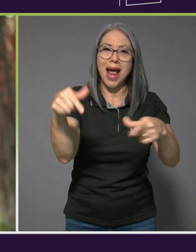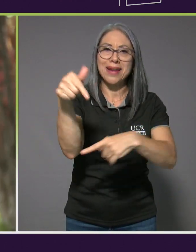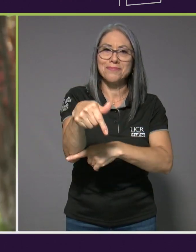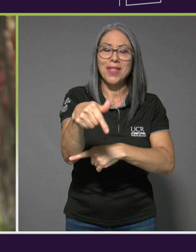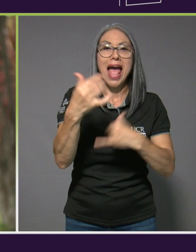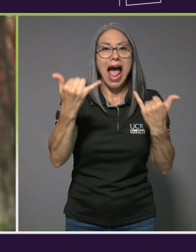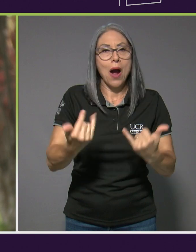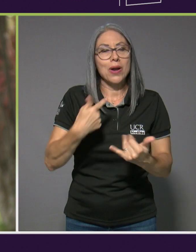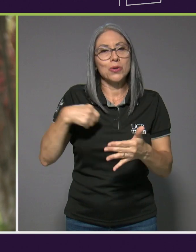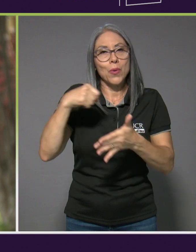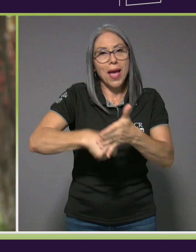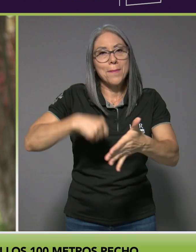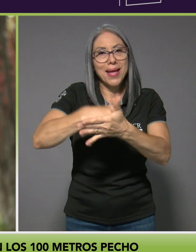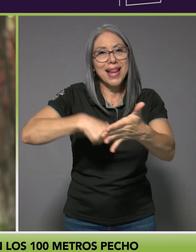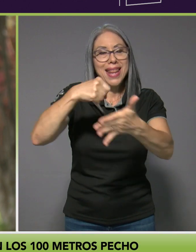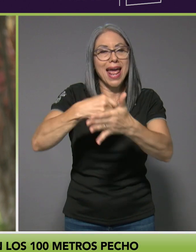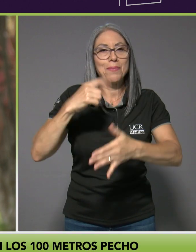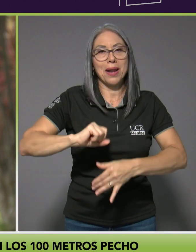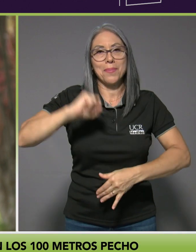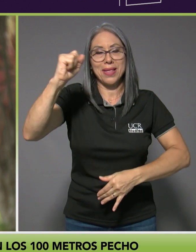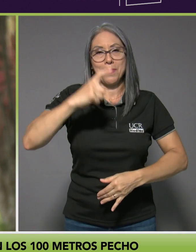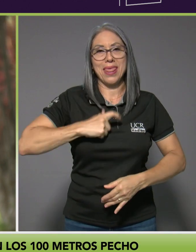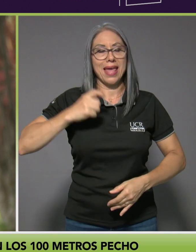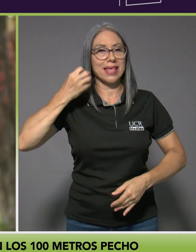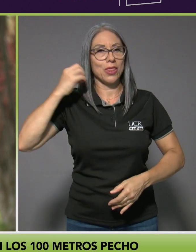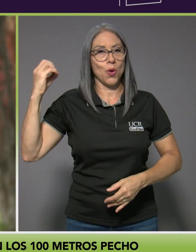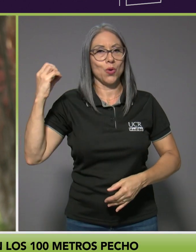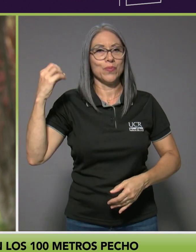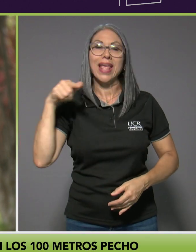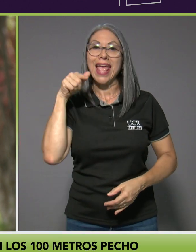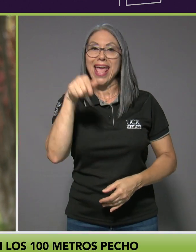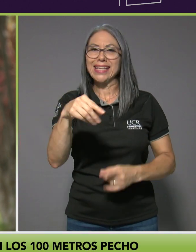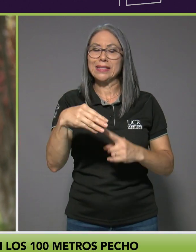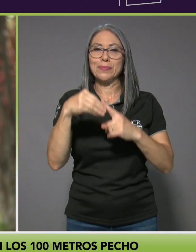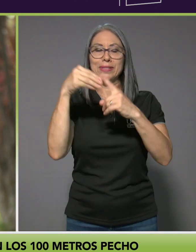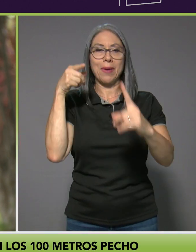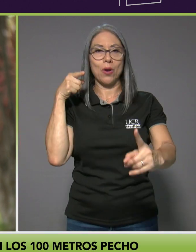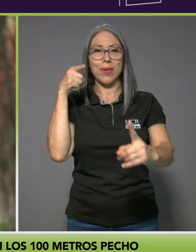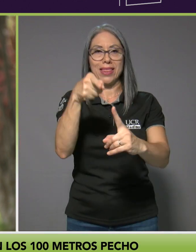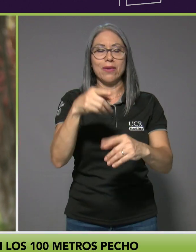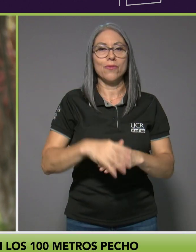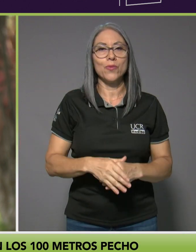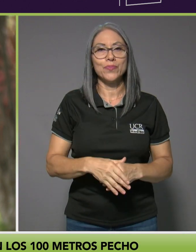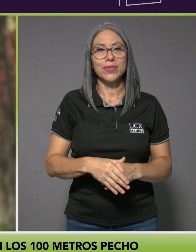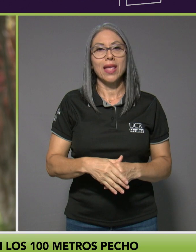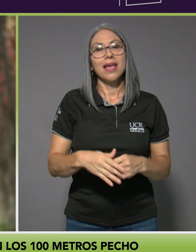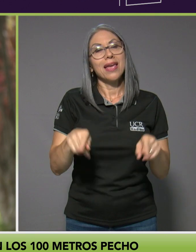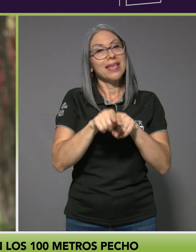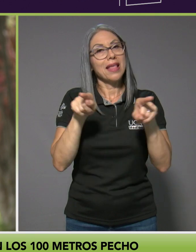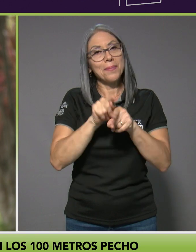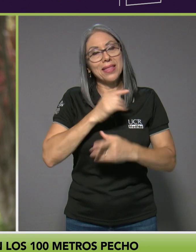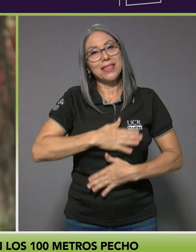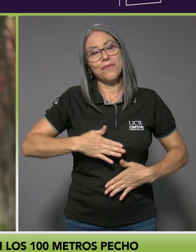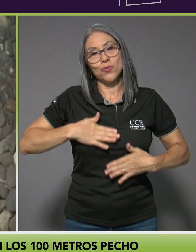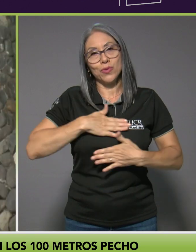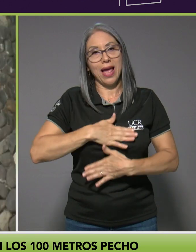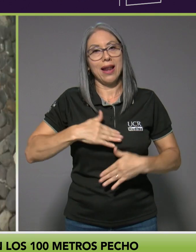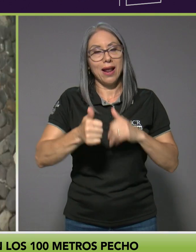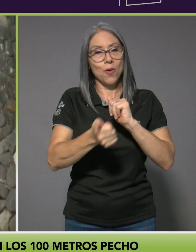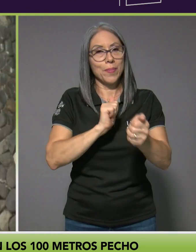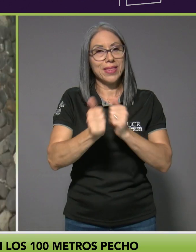la medalla de oro, verdad, entonces ese es como mi objetivo principal. E igual, disfrutar la competencia también,